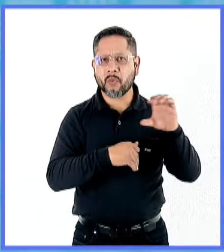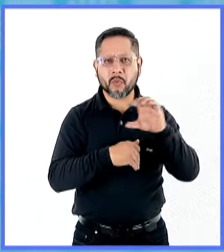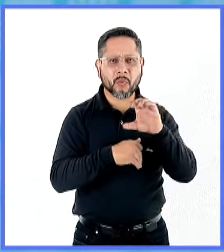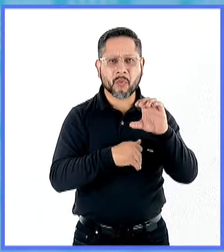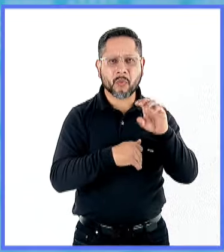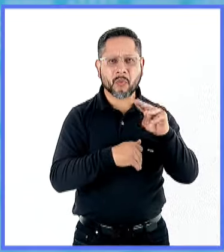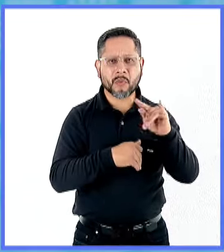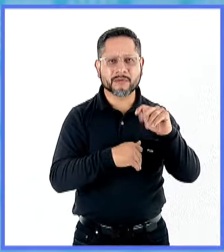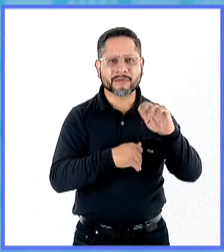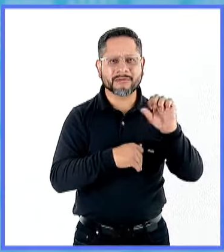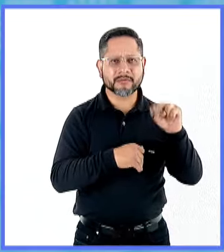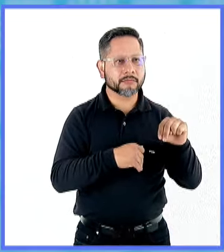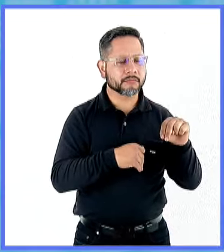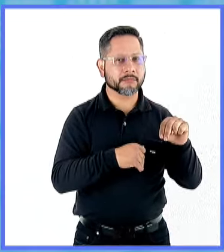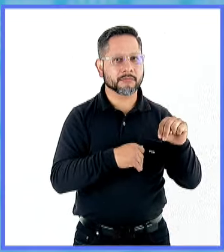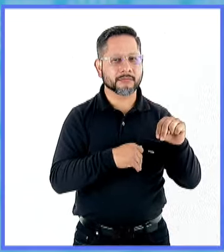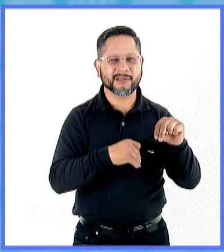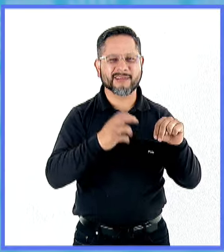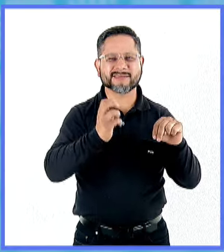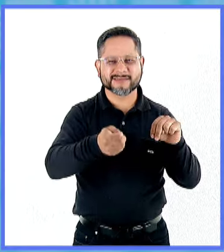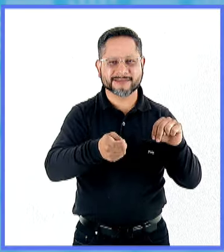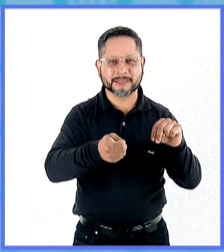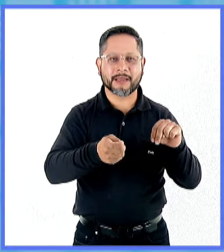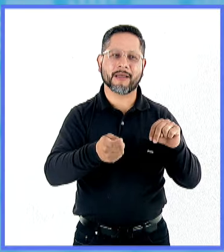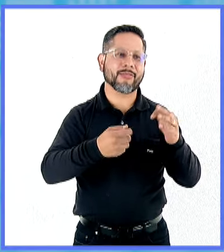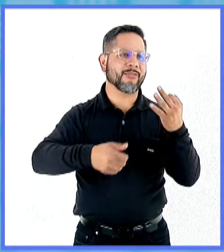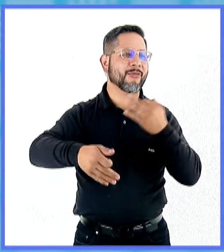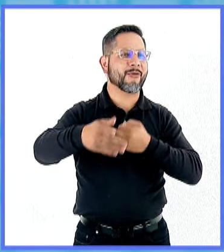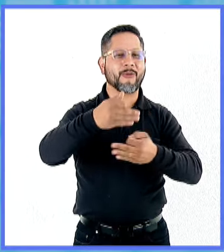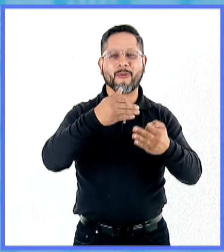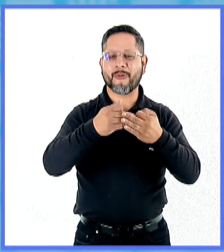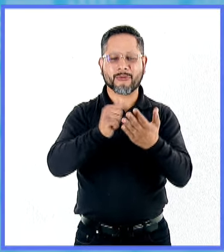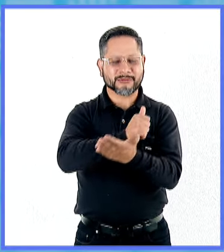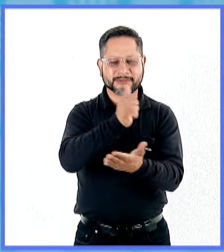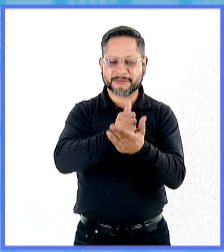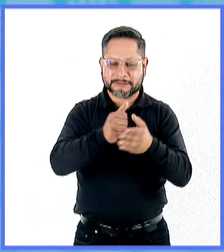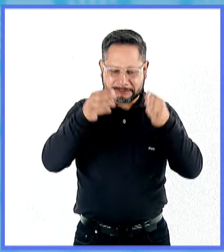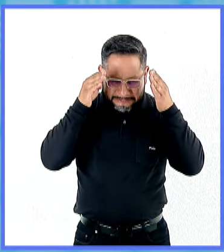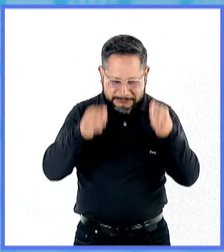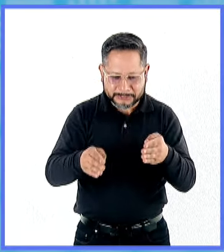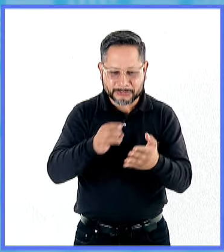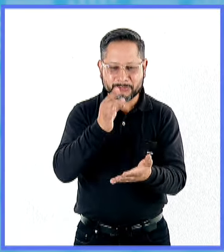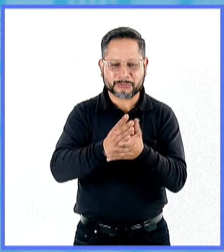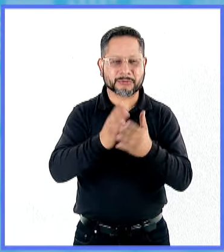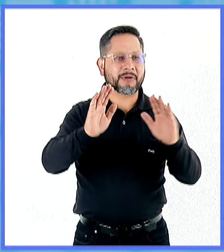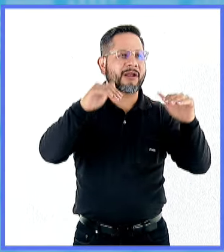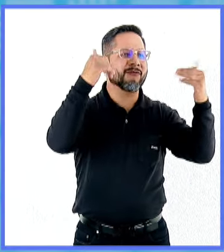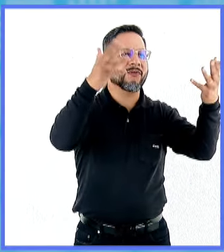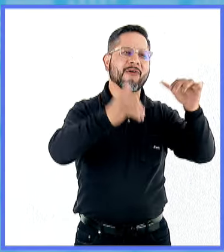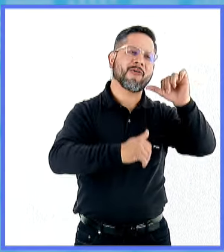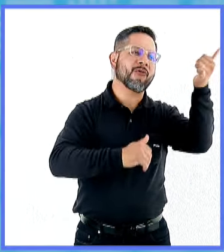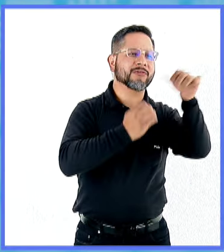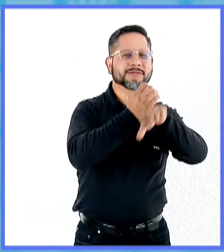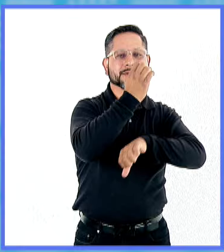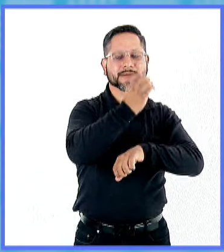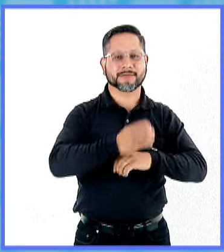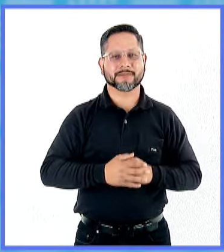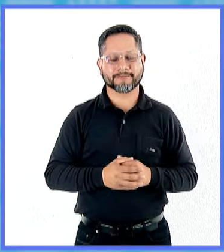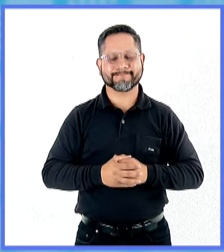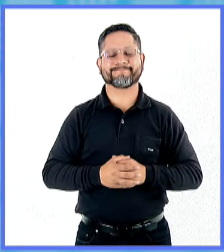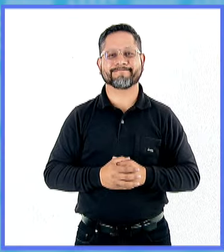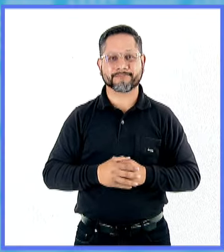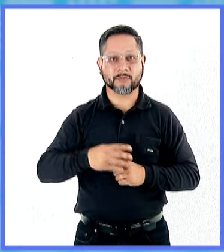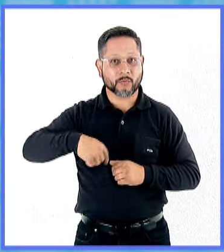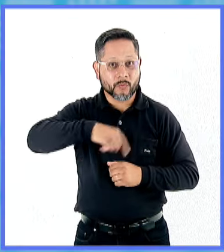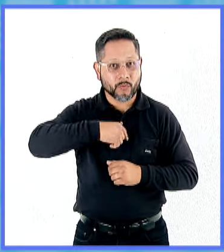invitados en la feria, porque a veces han venido por grupo, le puedo decir, y los mexicanos debemos estar